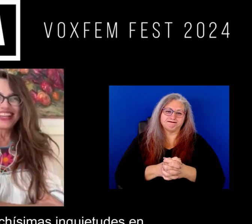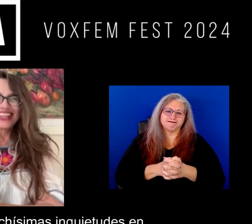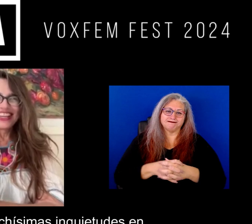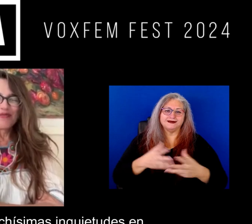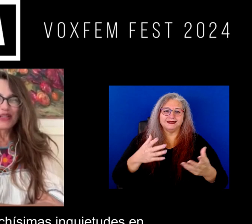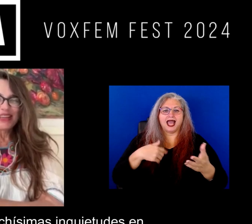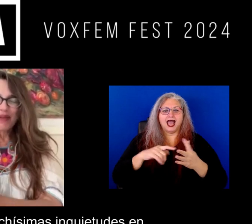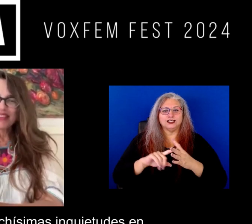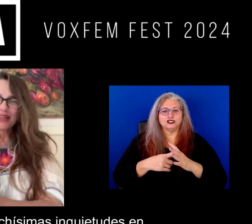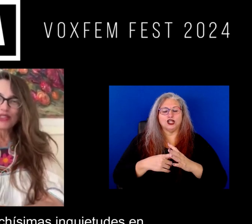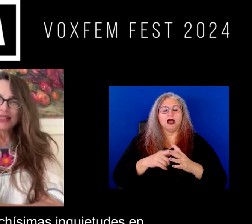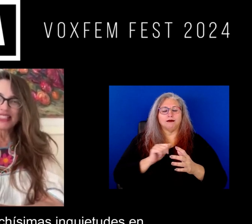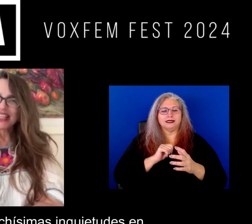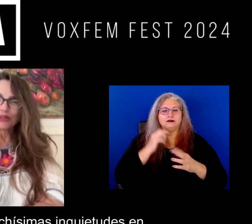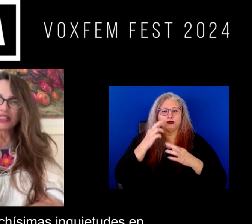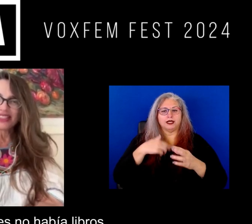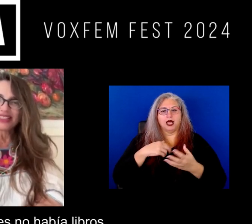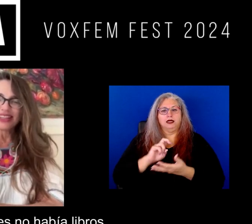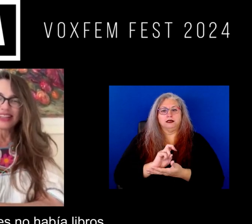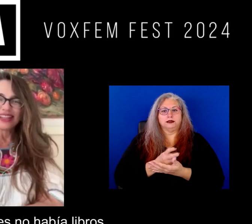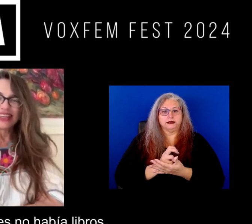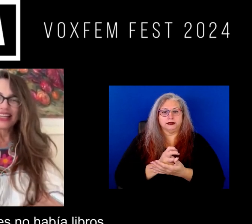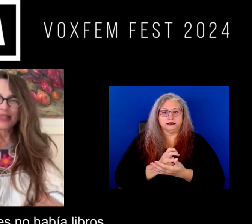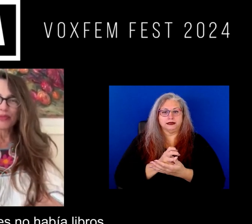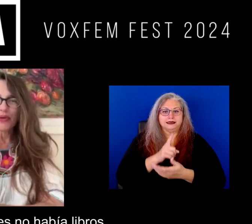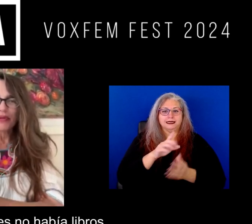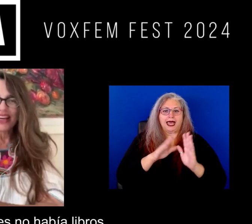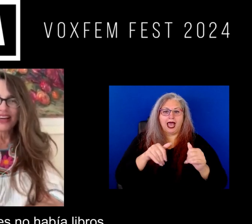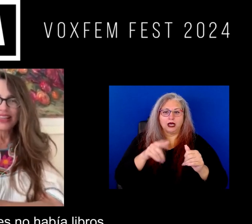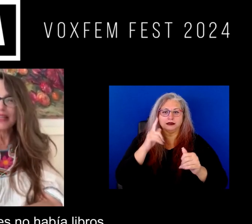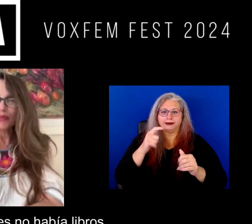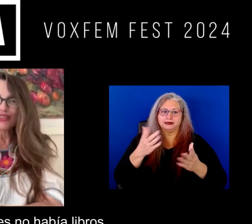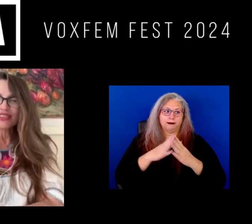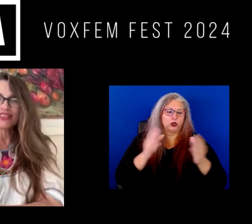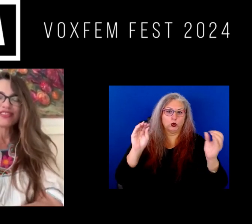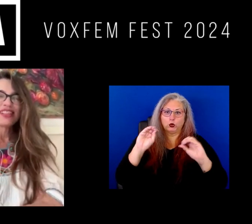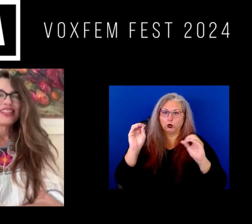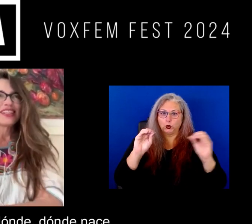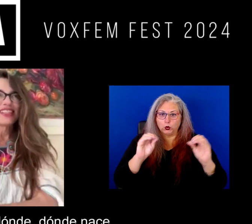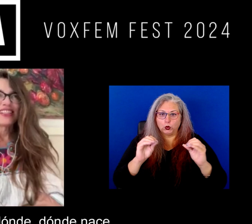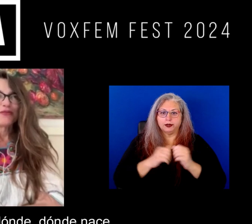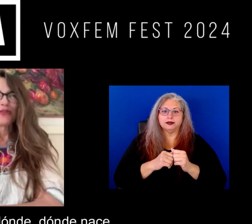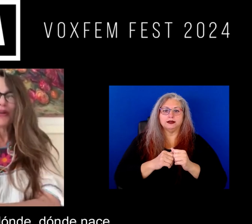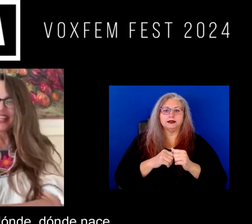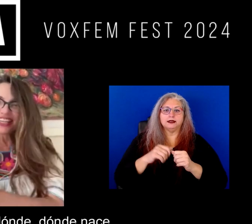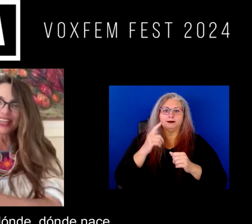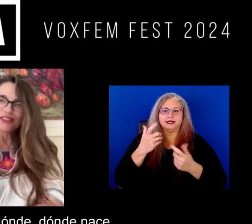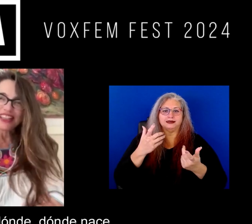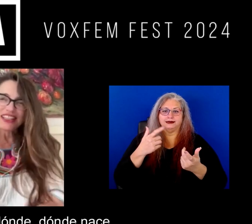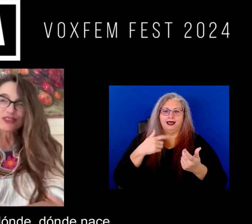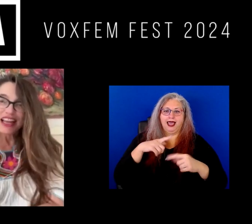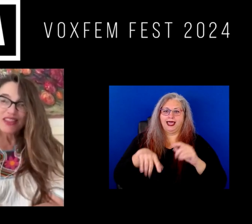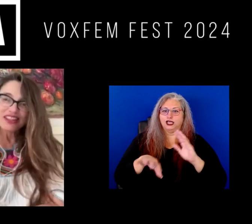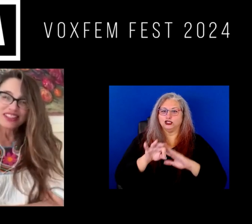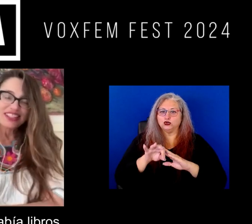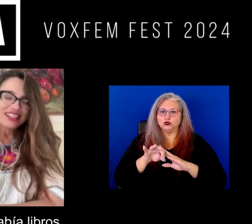Ahí, pues empecé a tener muchísimas inquietudes. En la casa, pues no había libros. Uno no elige dónde